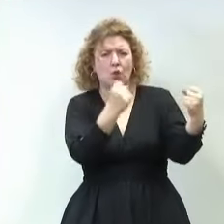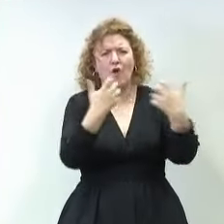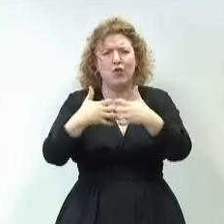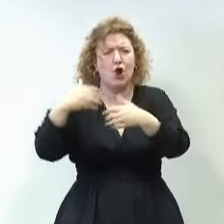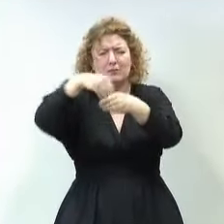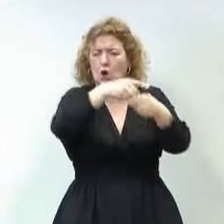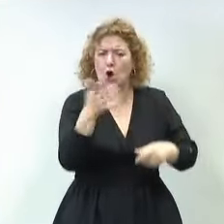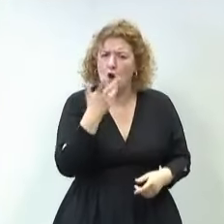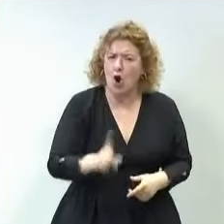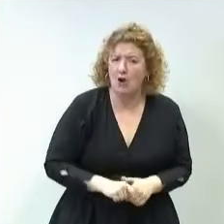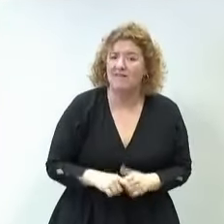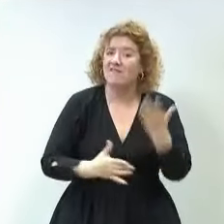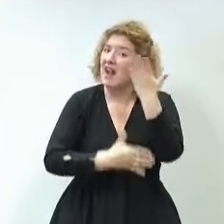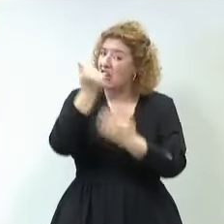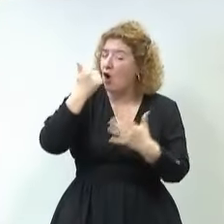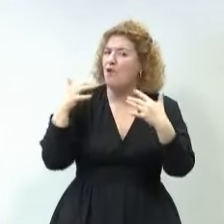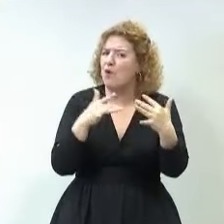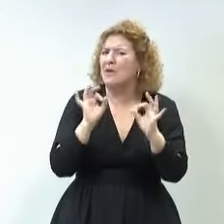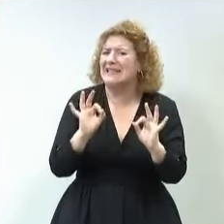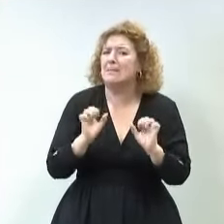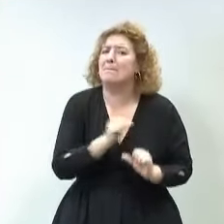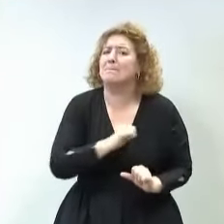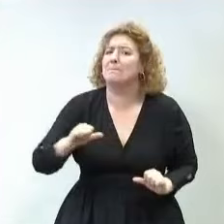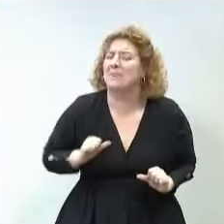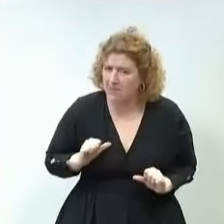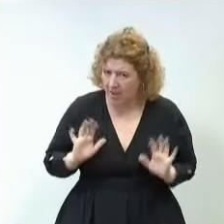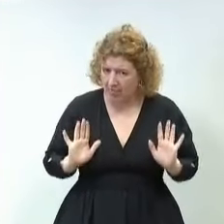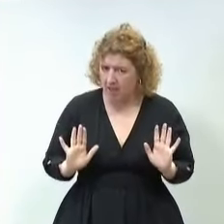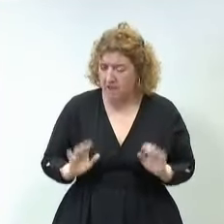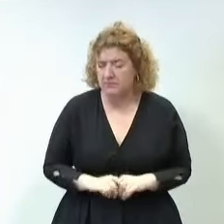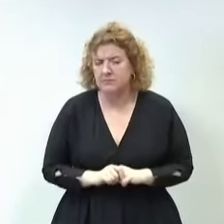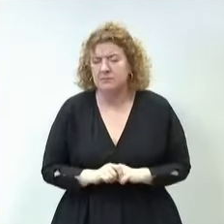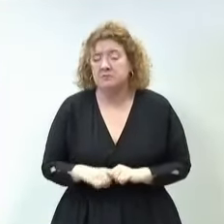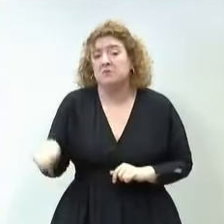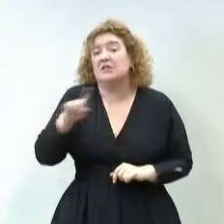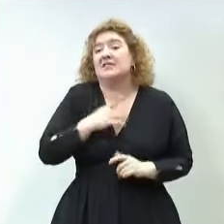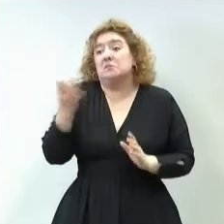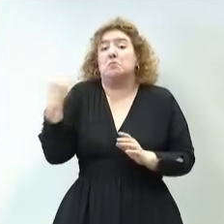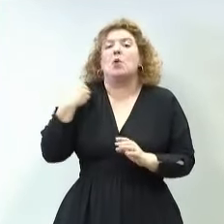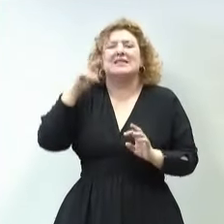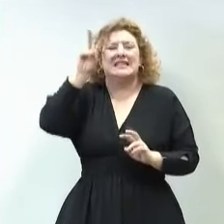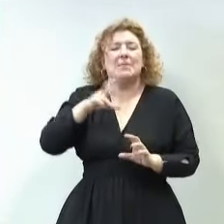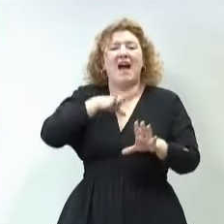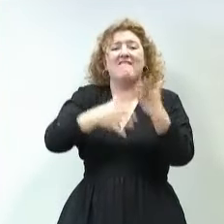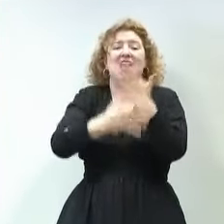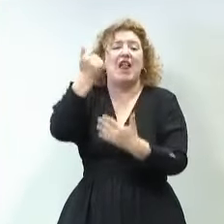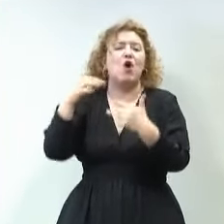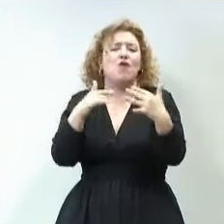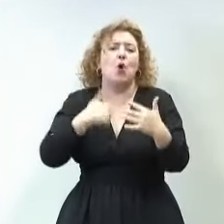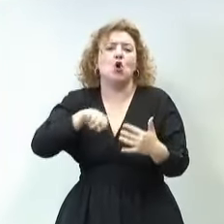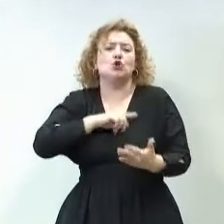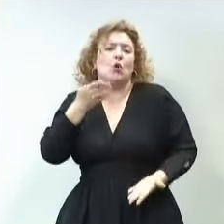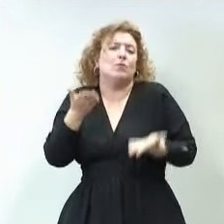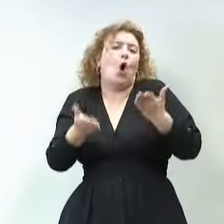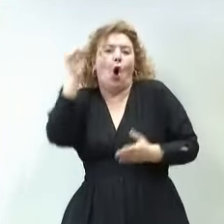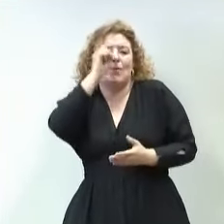la Federación de Fútbol saben ustedes que es una institución privada. No obstante, usted me preguntaba cómo valoramos la situación de la Federación del Fútbol en estos